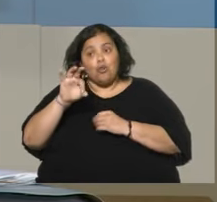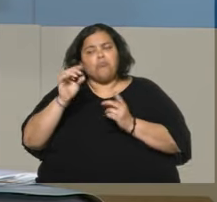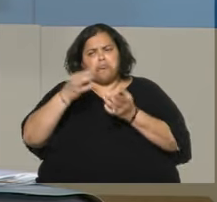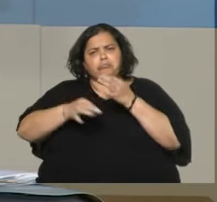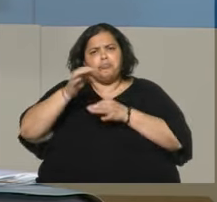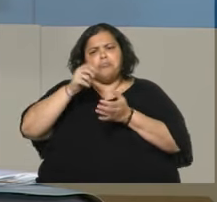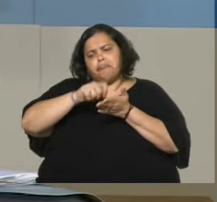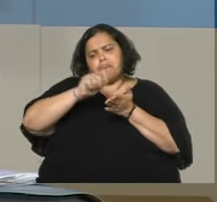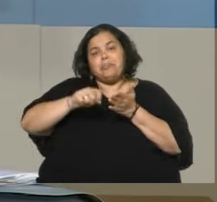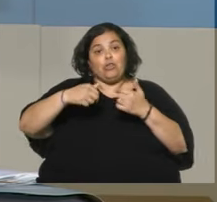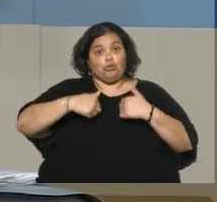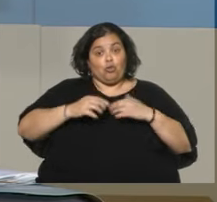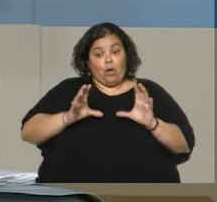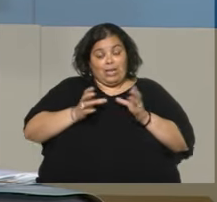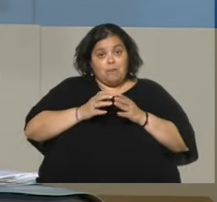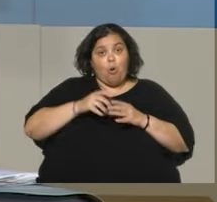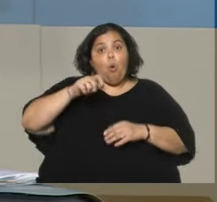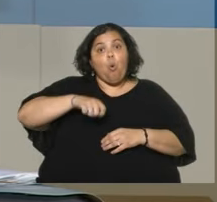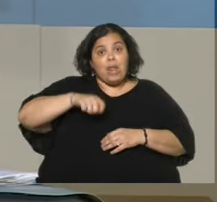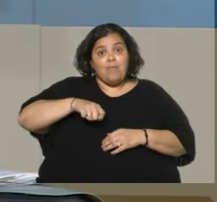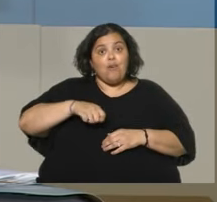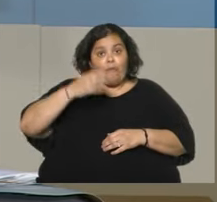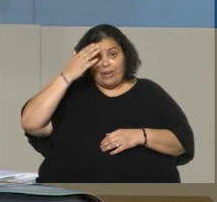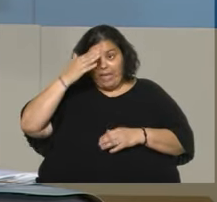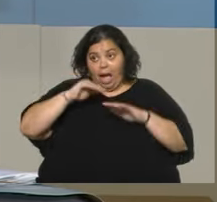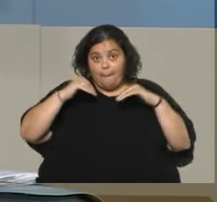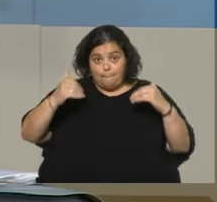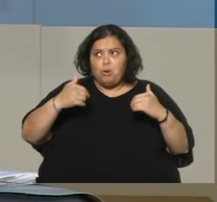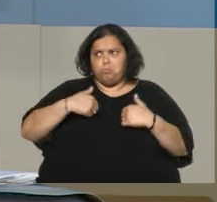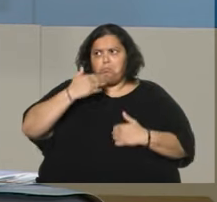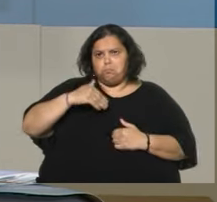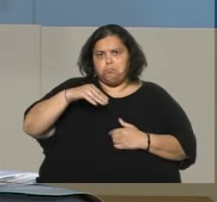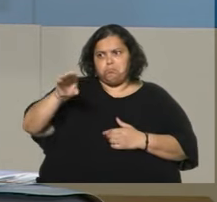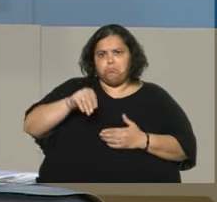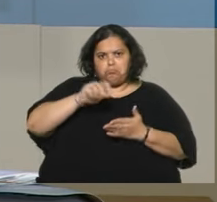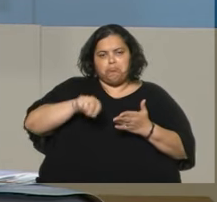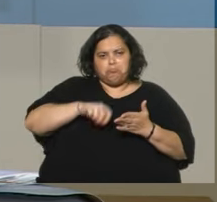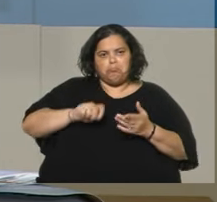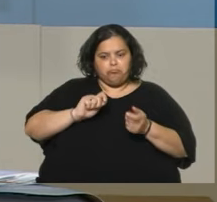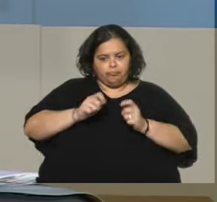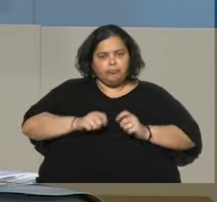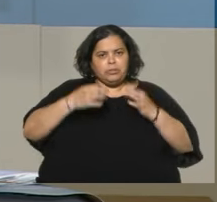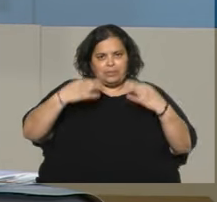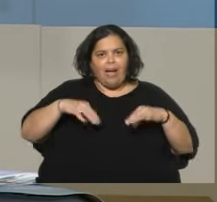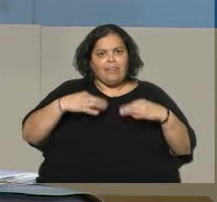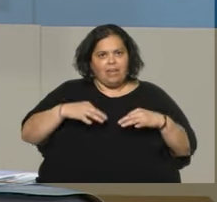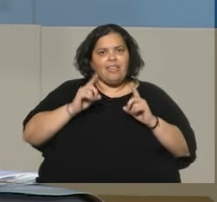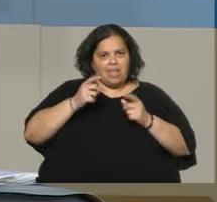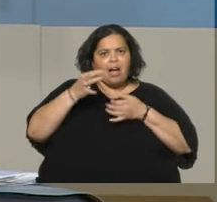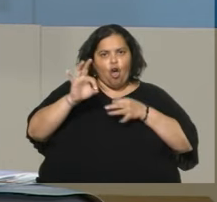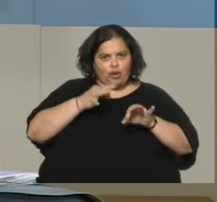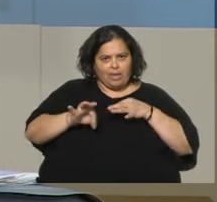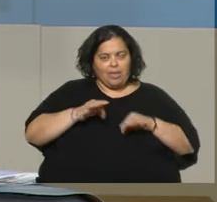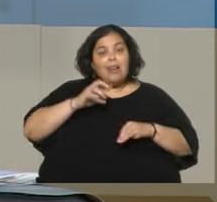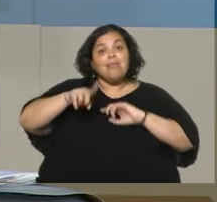que nuestro equipo jurídico y la bancada de Frente Amplio entendió, y la comisión después respaldó, que eran de recibo corregir. Y el día de la